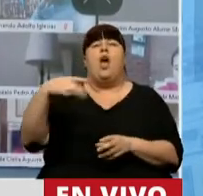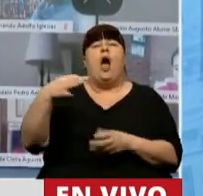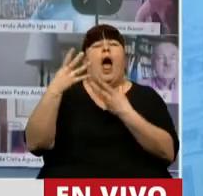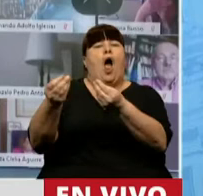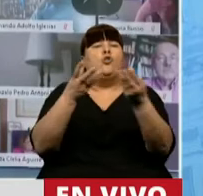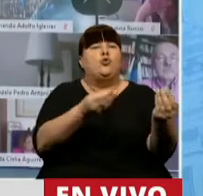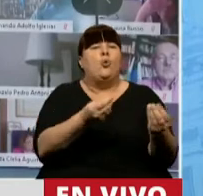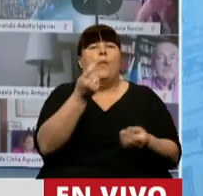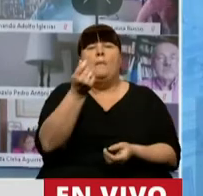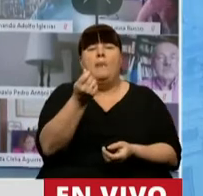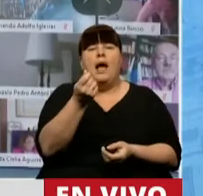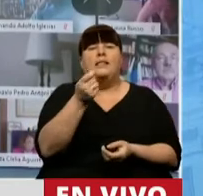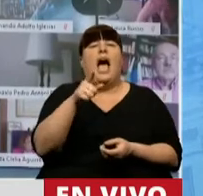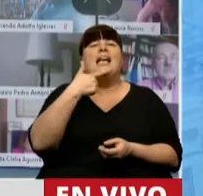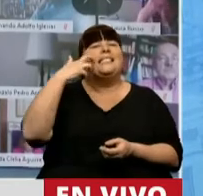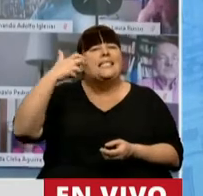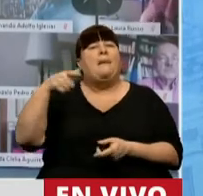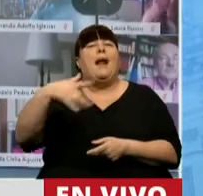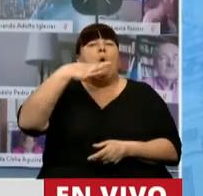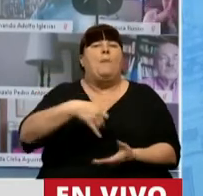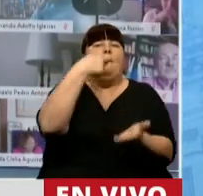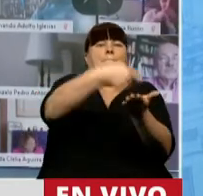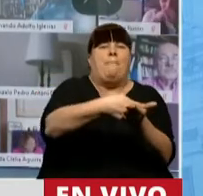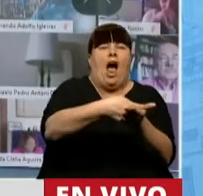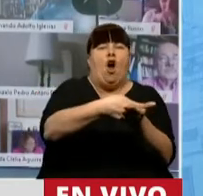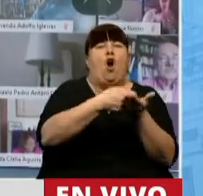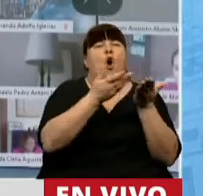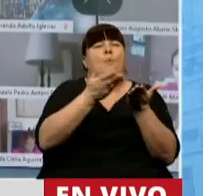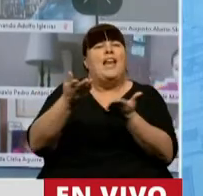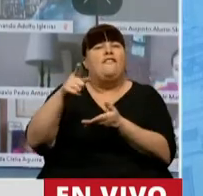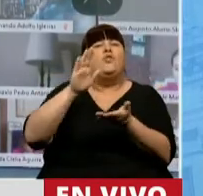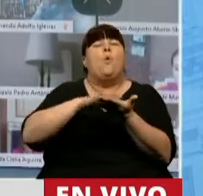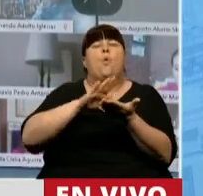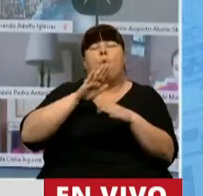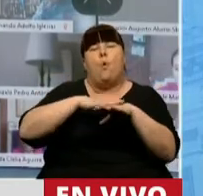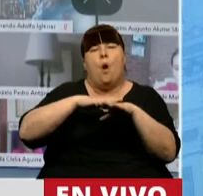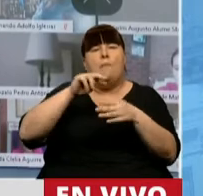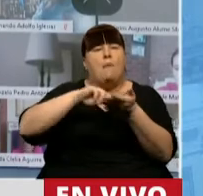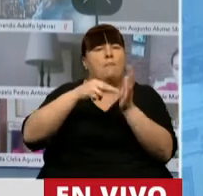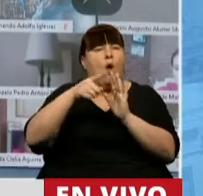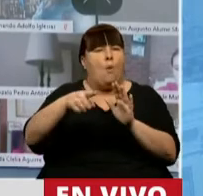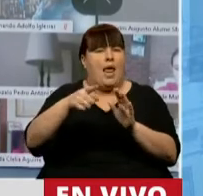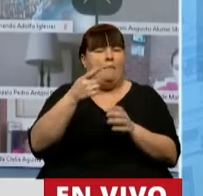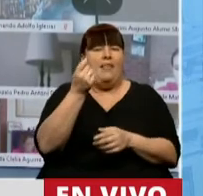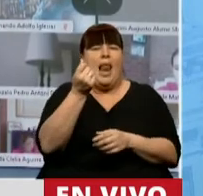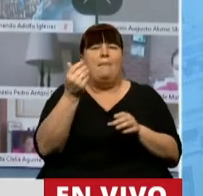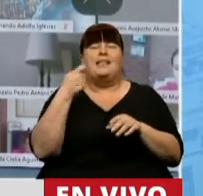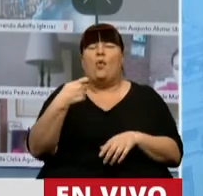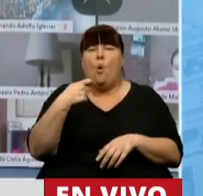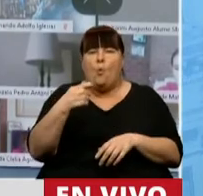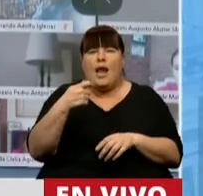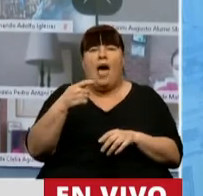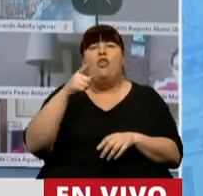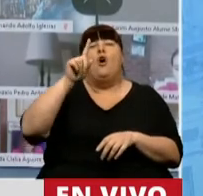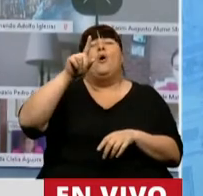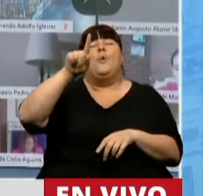de asistir financieramente al SIPA para cumplir con el pago de los beneficios ordinarios debido al impacto eventual de los recursos previsionales